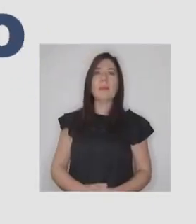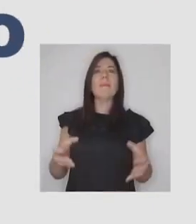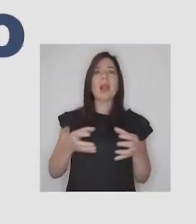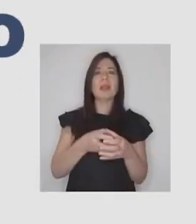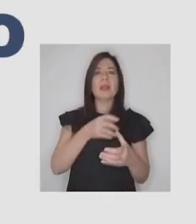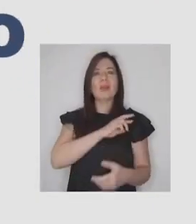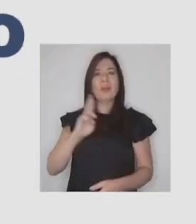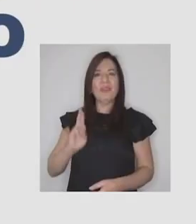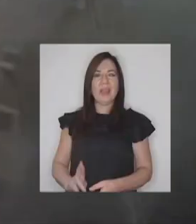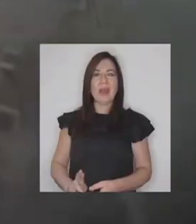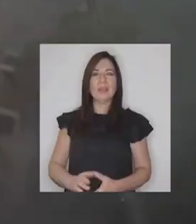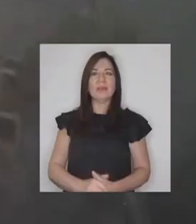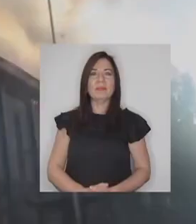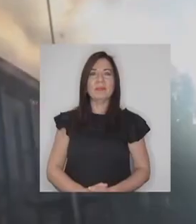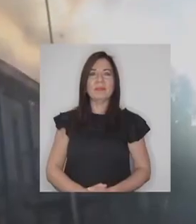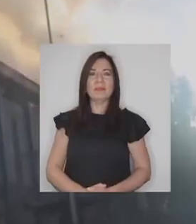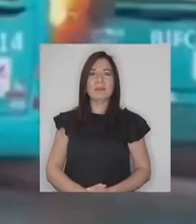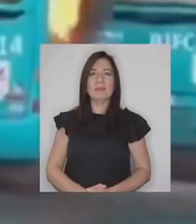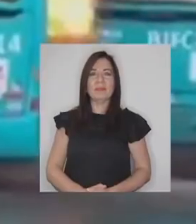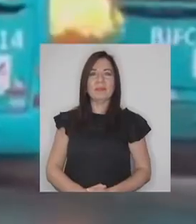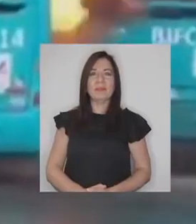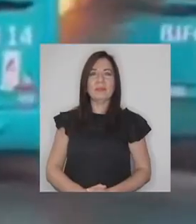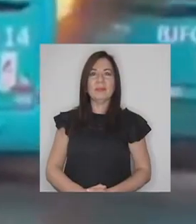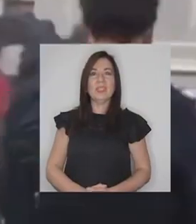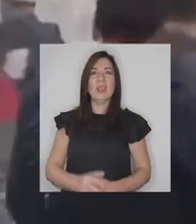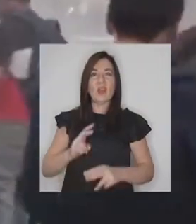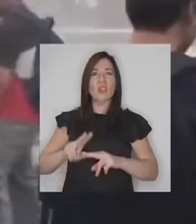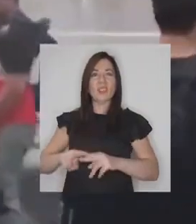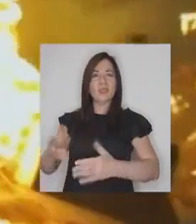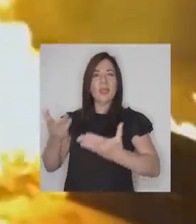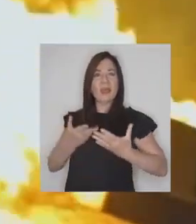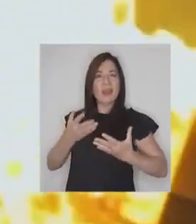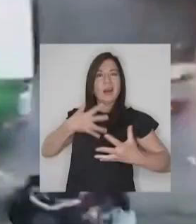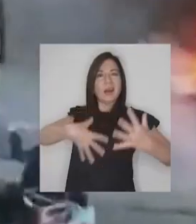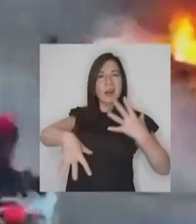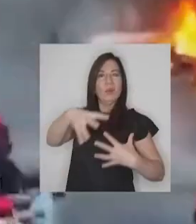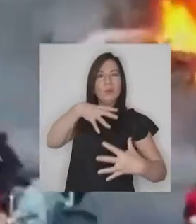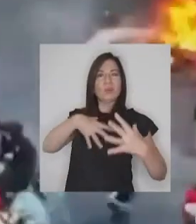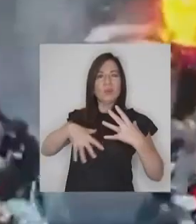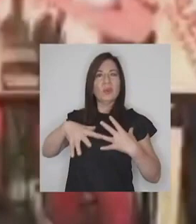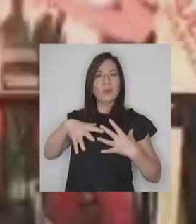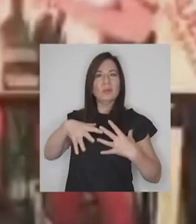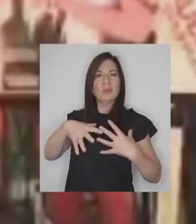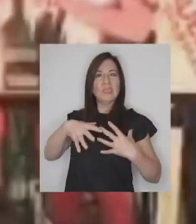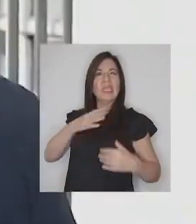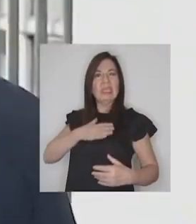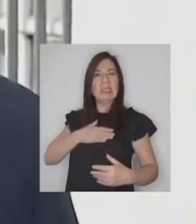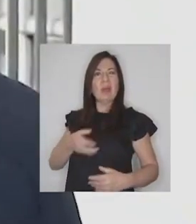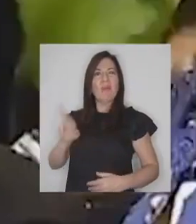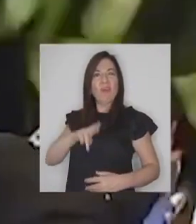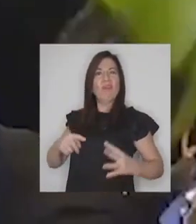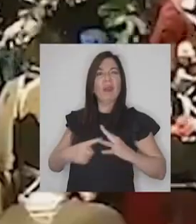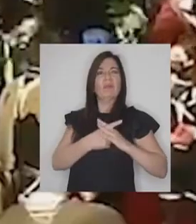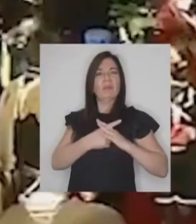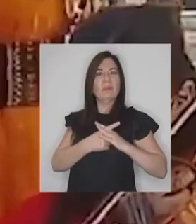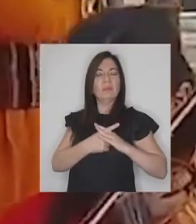Partido Republicano Nos hicieron una revolución Nos quisieron refundar